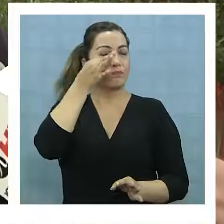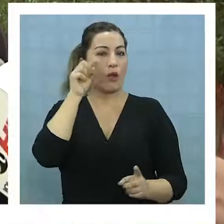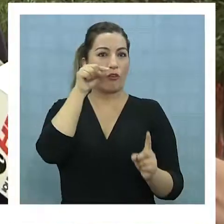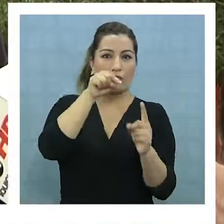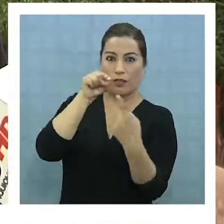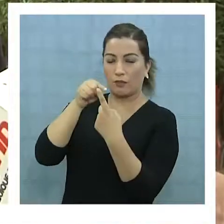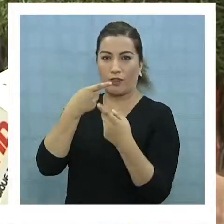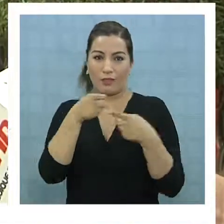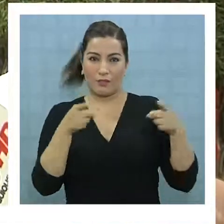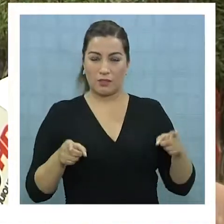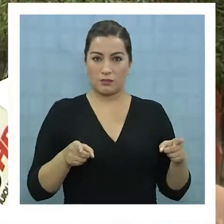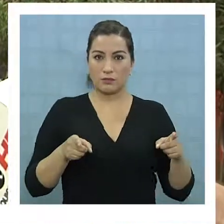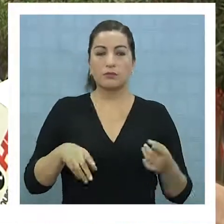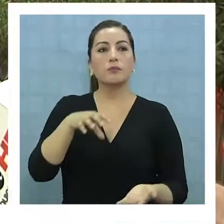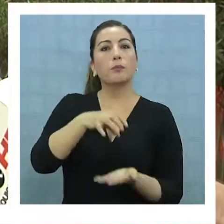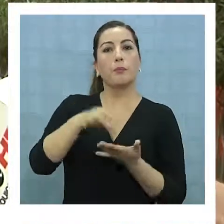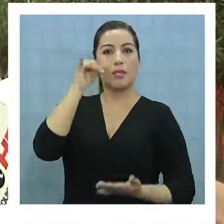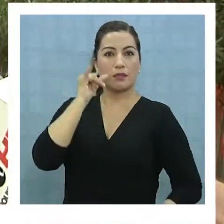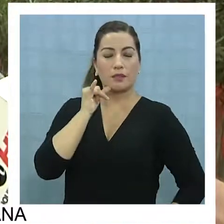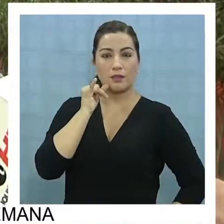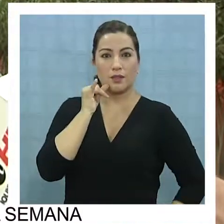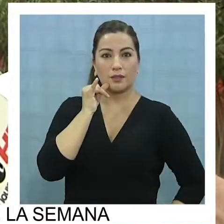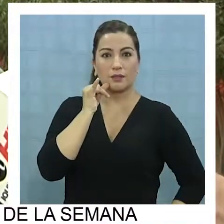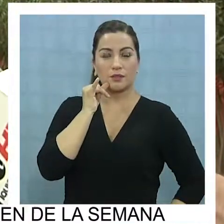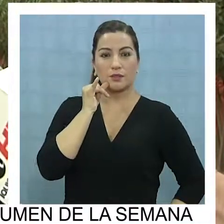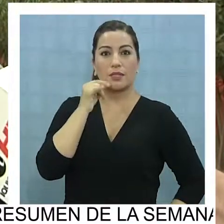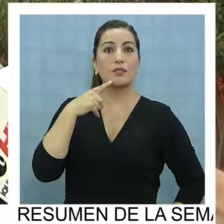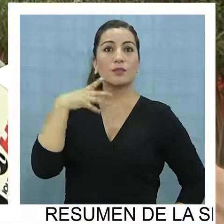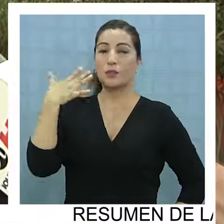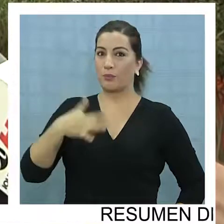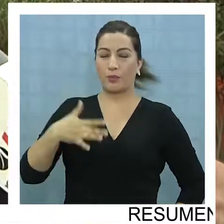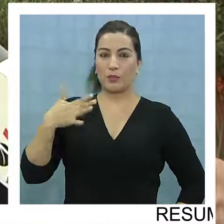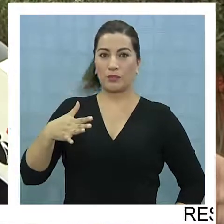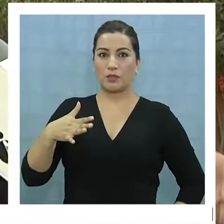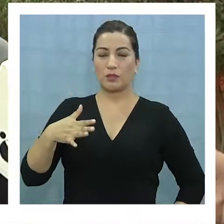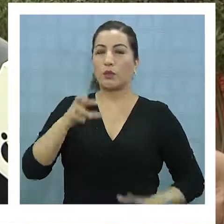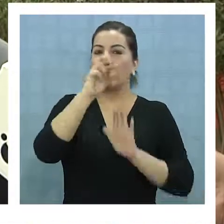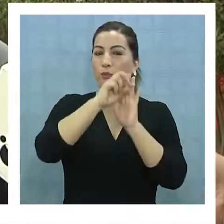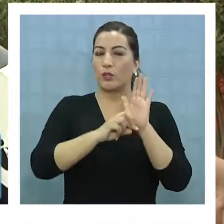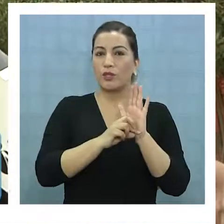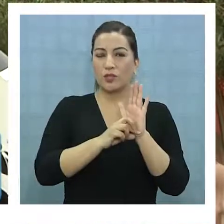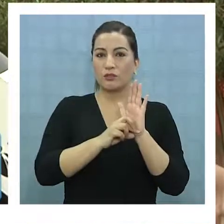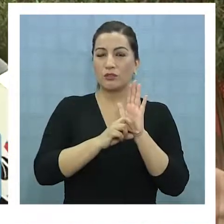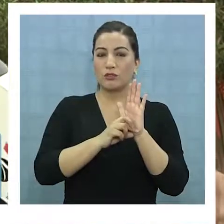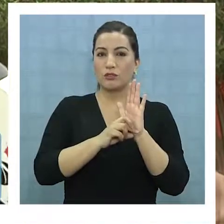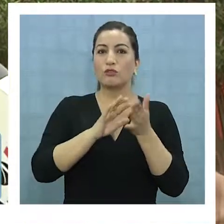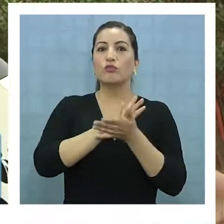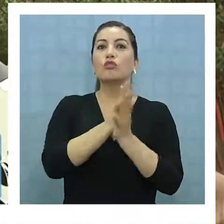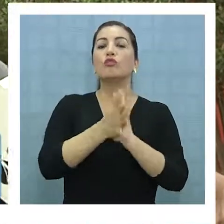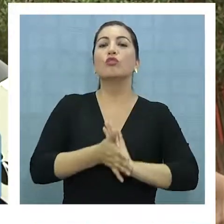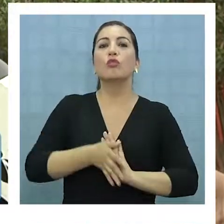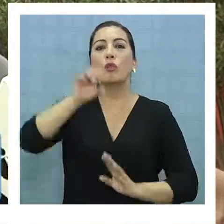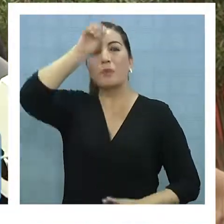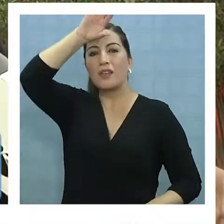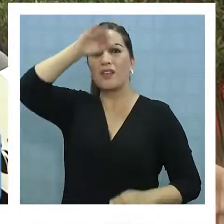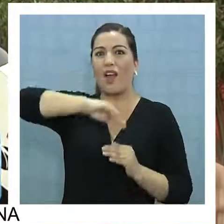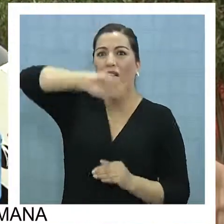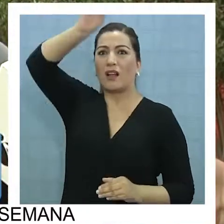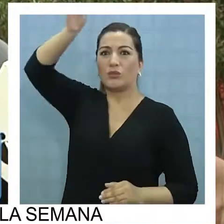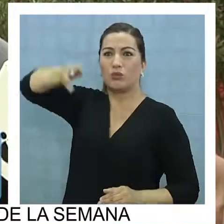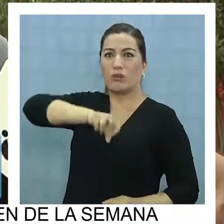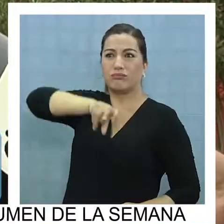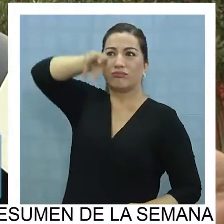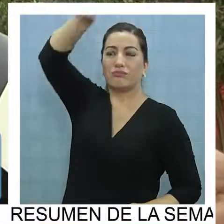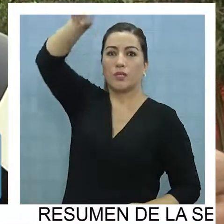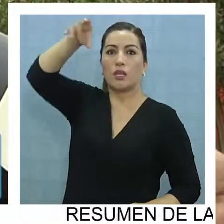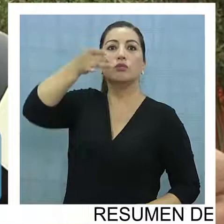Para la región es una parte importante del proyecto interno bruto todo lo que es la minería en altura. Ahora, no es solo